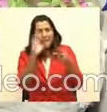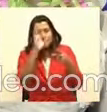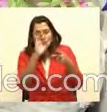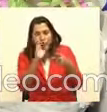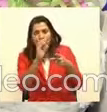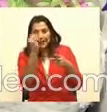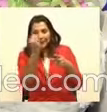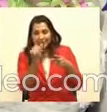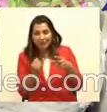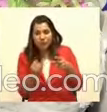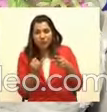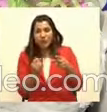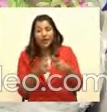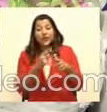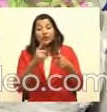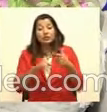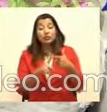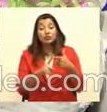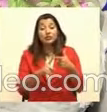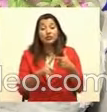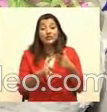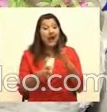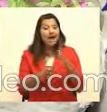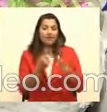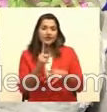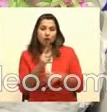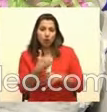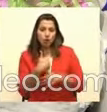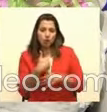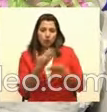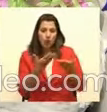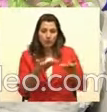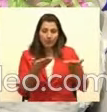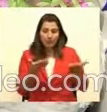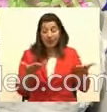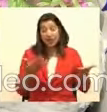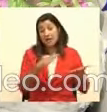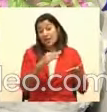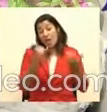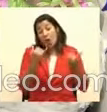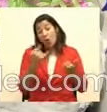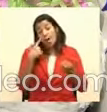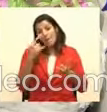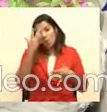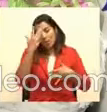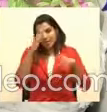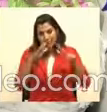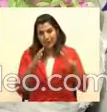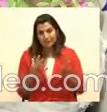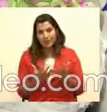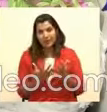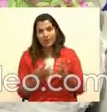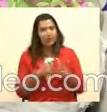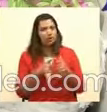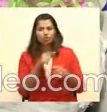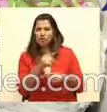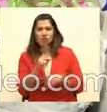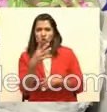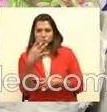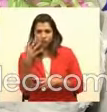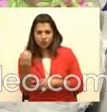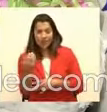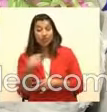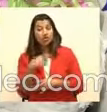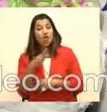y entonces él se queda, ¿verdad? Como por medio de la pandemia, no, él no es una persona que salga ni nada. Yo soy la que le